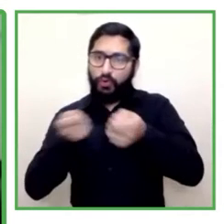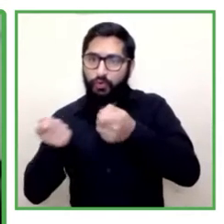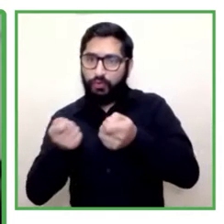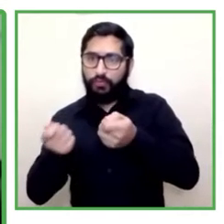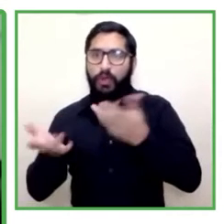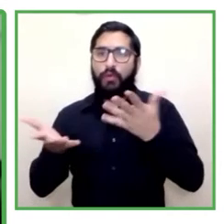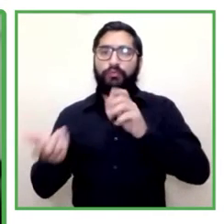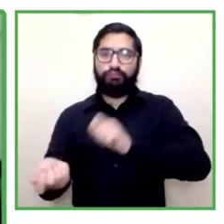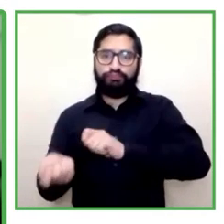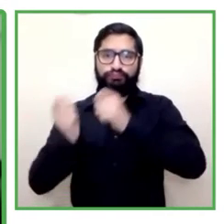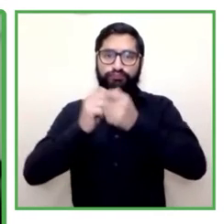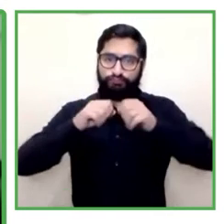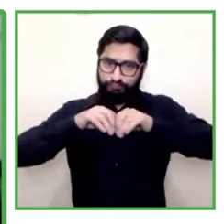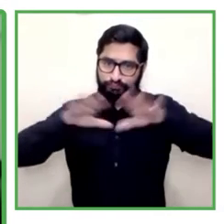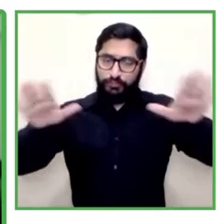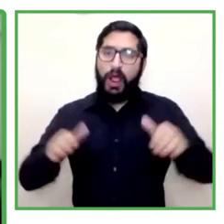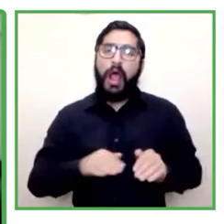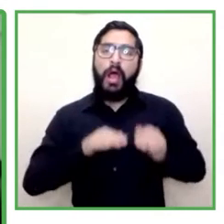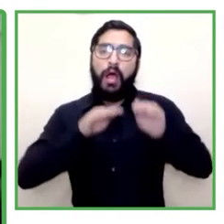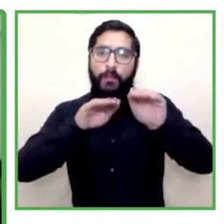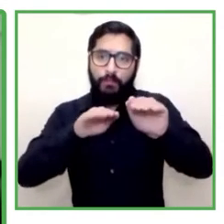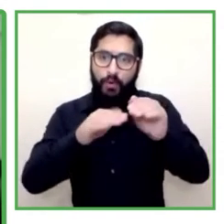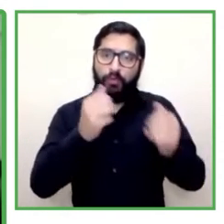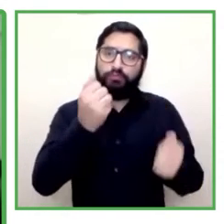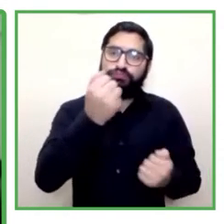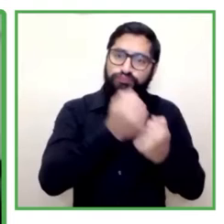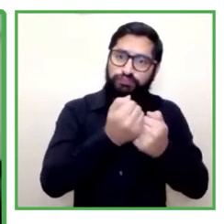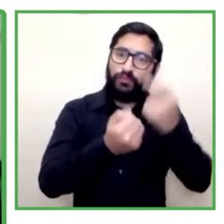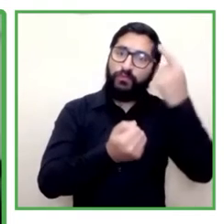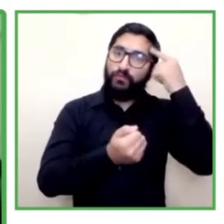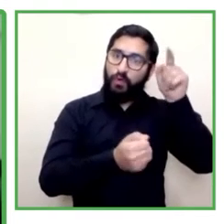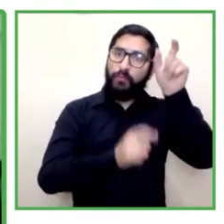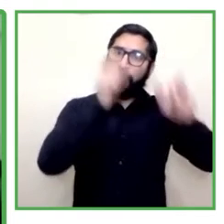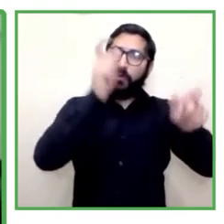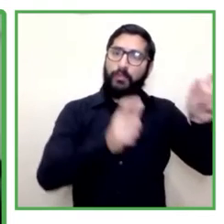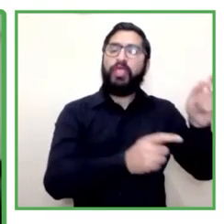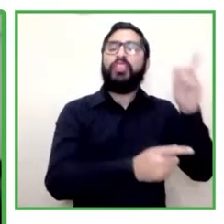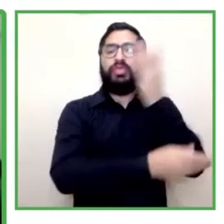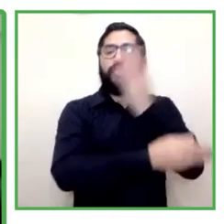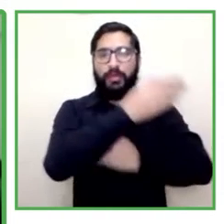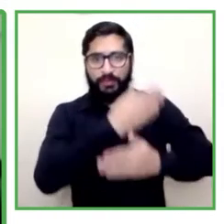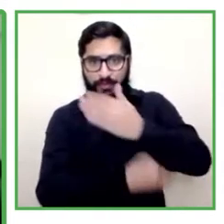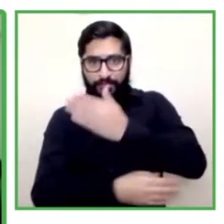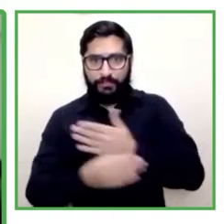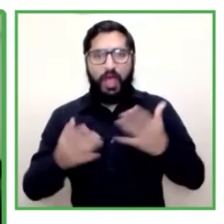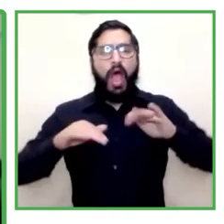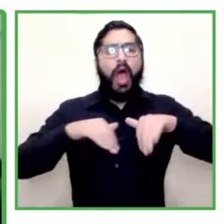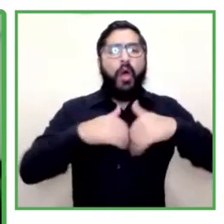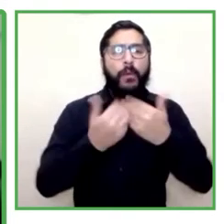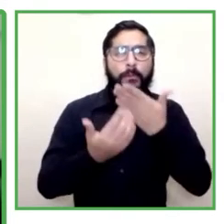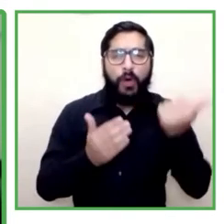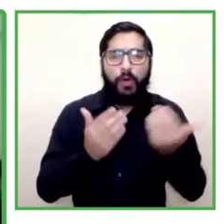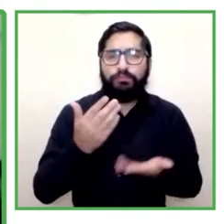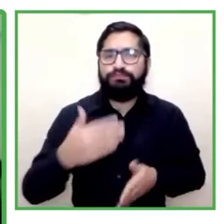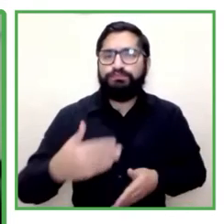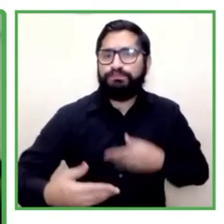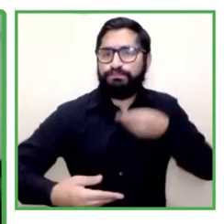discapacidad pueden hacer en el lugar de trabajo. Y cómo de esta manera pueden contribuir también al éxito empresarial, social